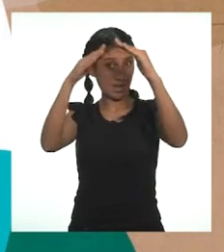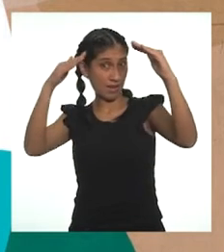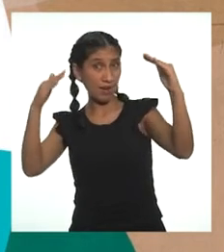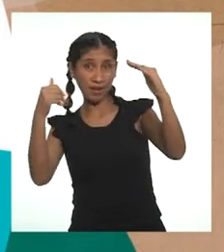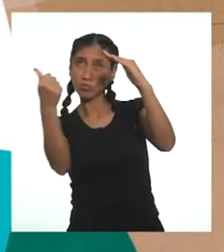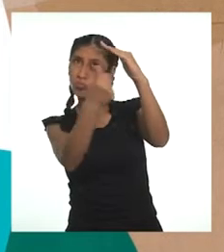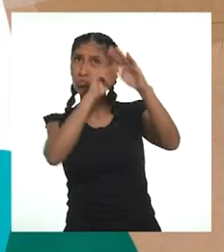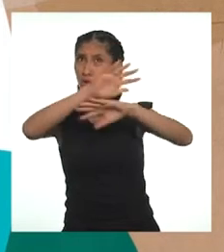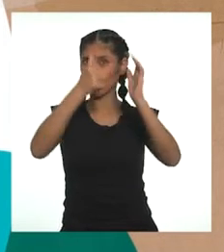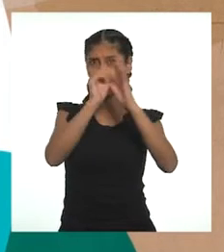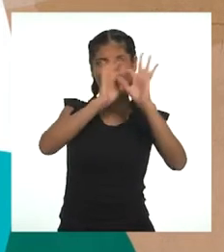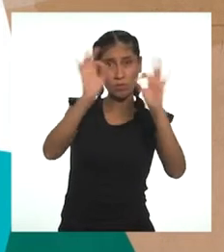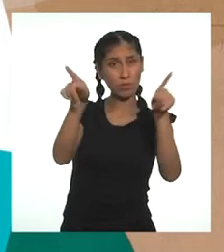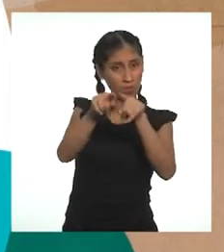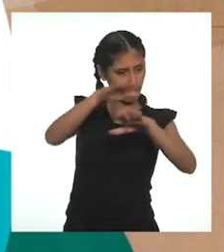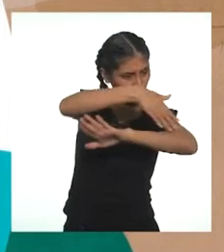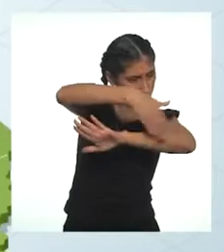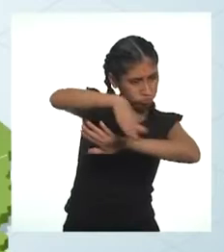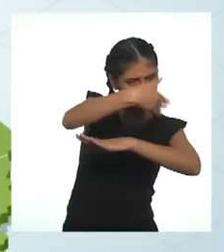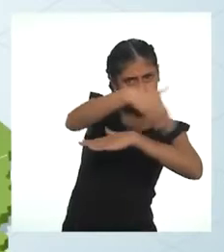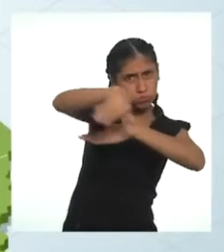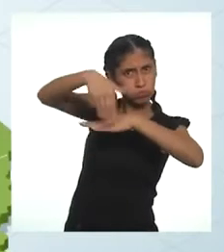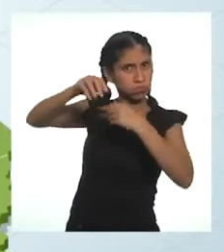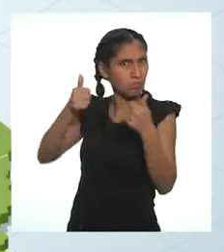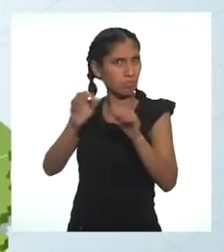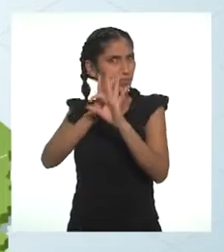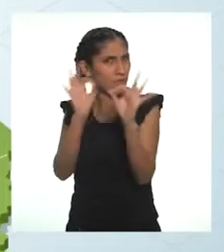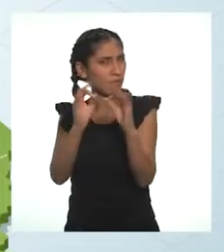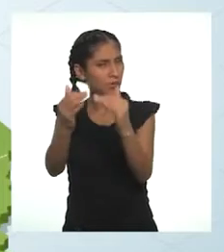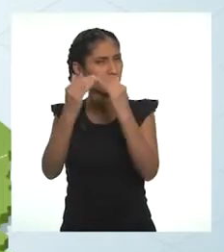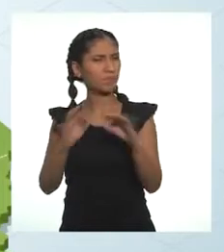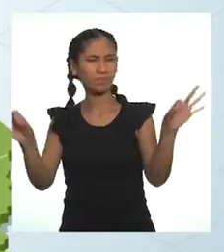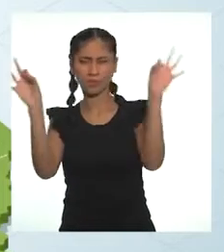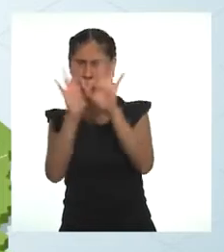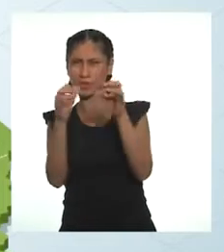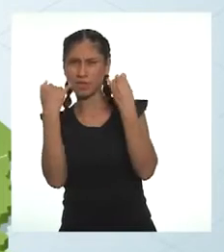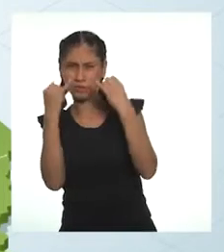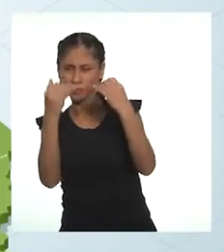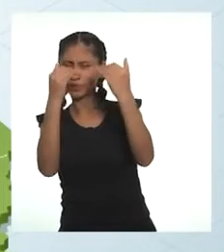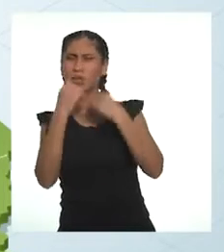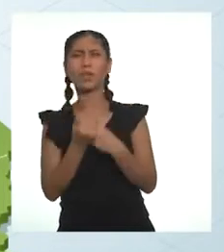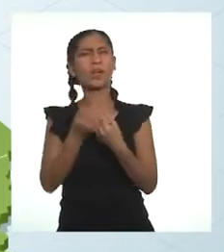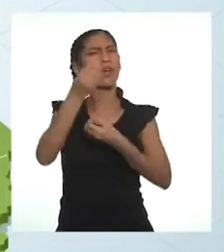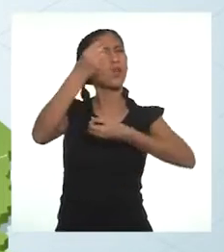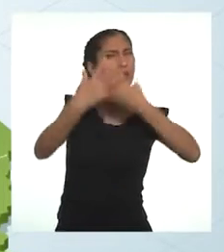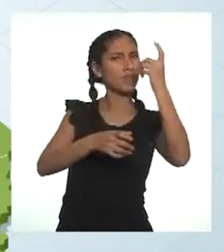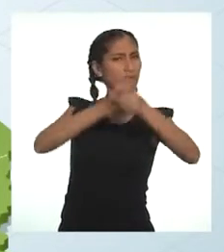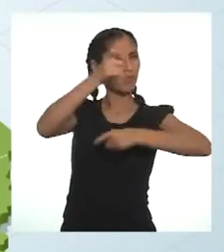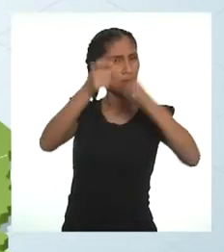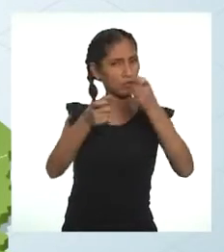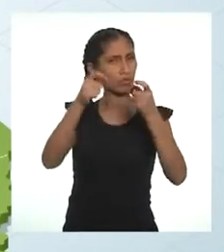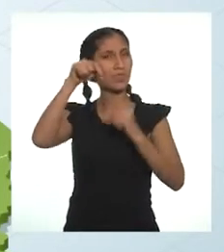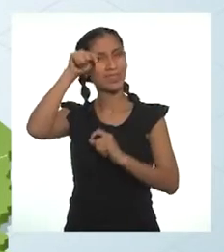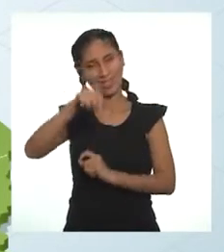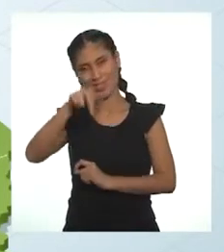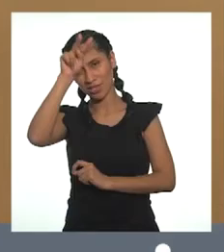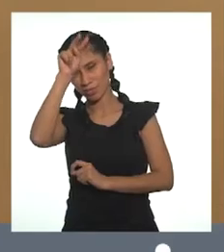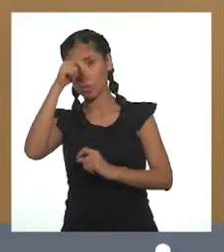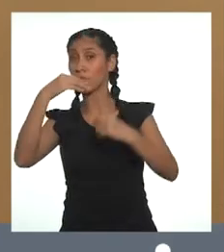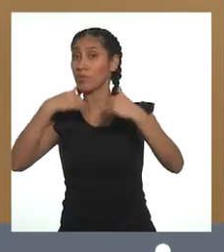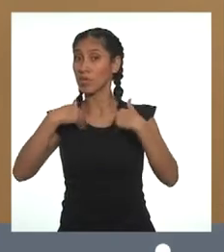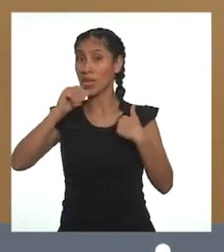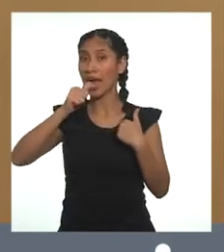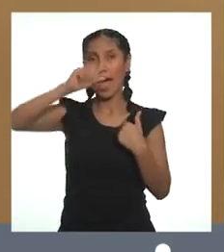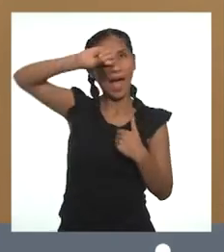las proximidades de los usuarios. ¡Qué interesante información, profesora! ¿Y cuántas personas o familias contarán con ese servicio en el Perú?